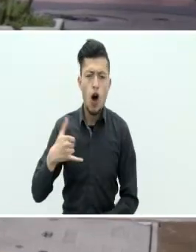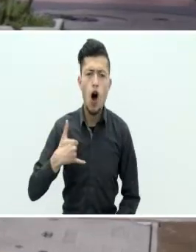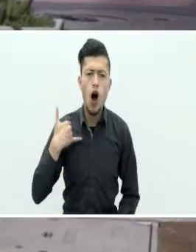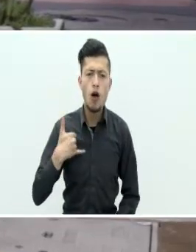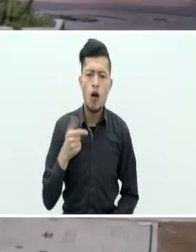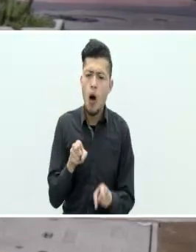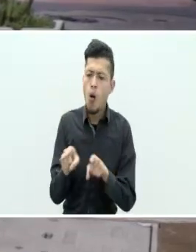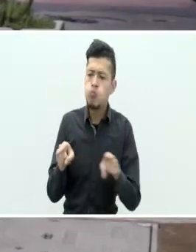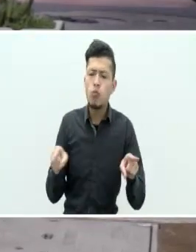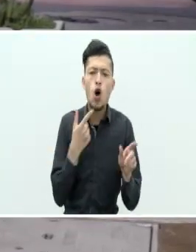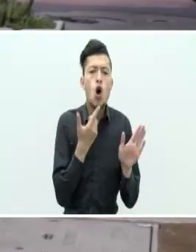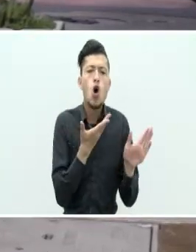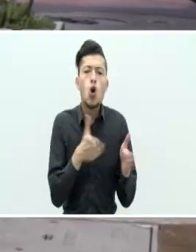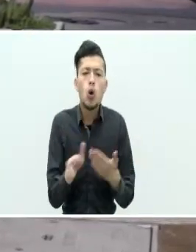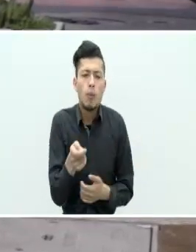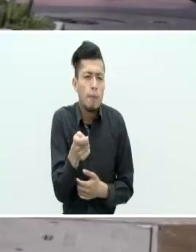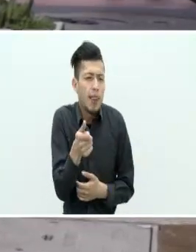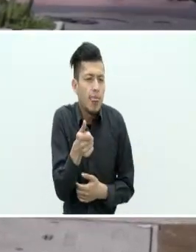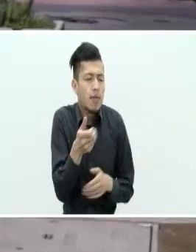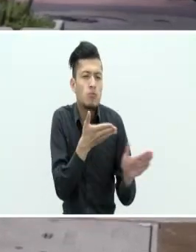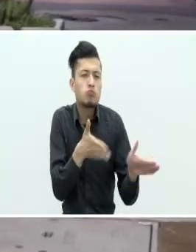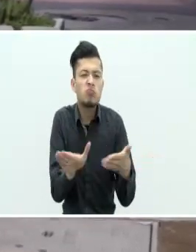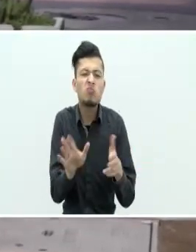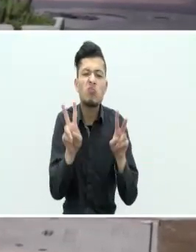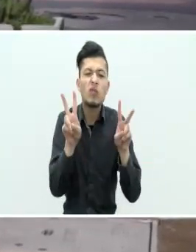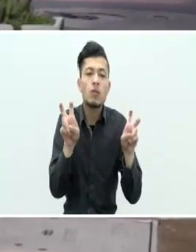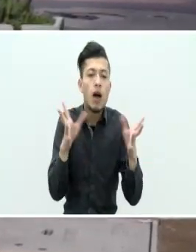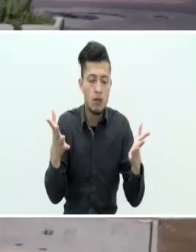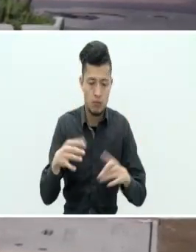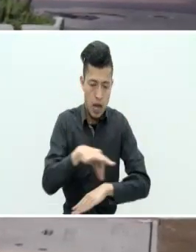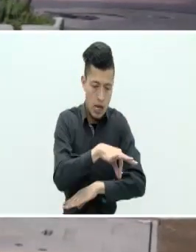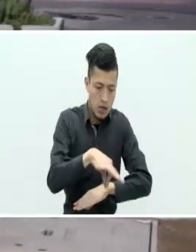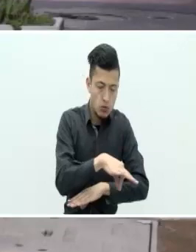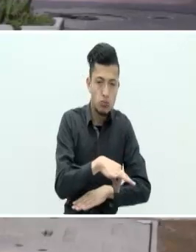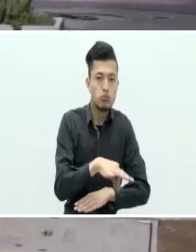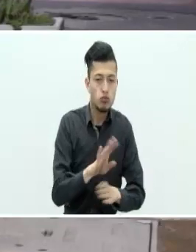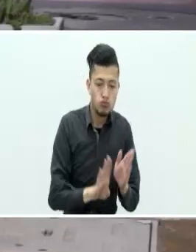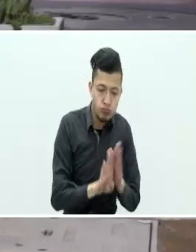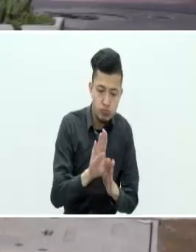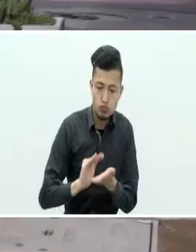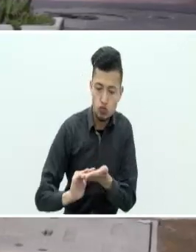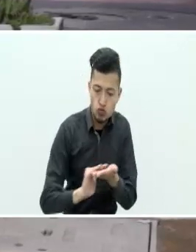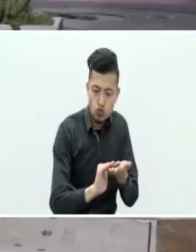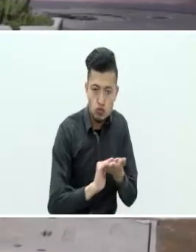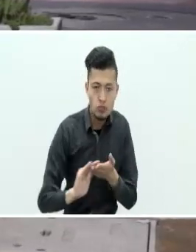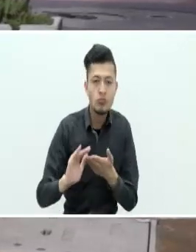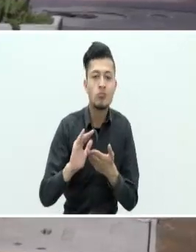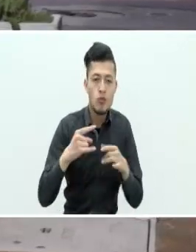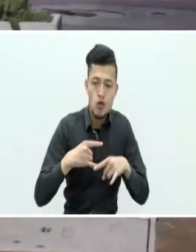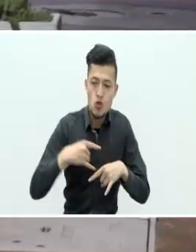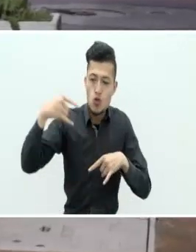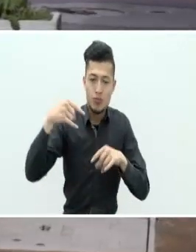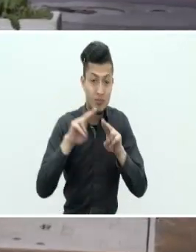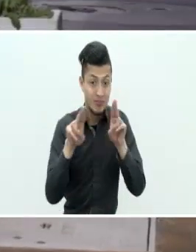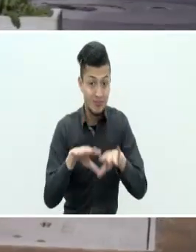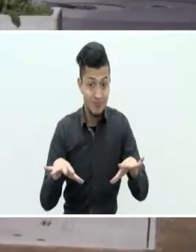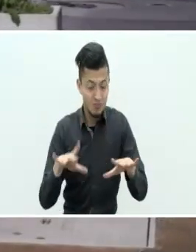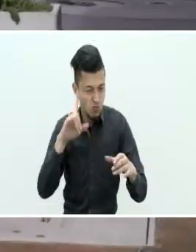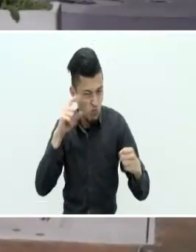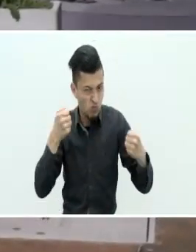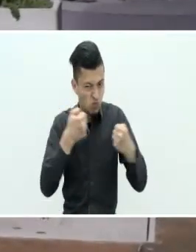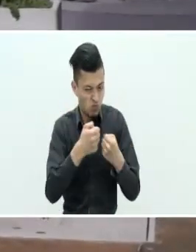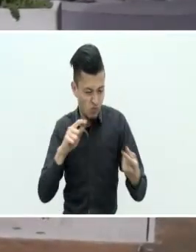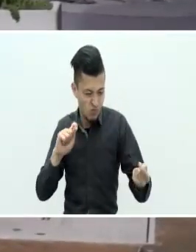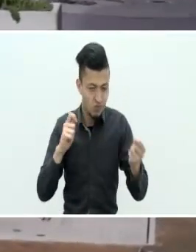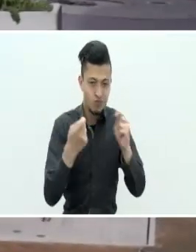cursos cortos ligados a la arquitectura y también al desarrollo de soluciones en la nube. Esta gran alianza aportará a la transformación